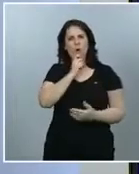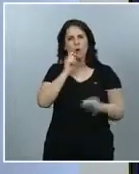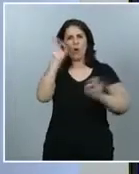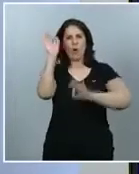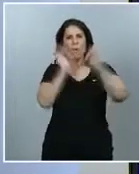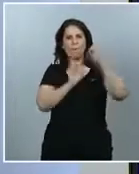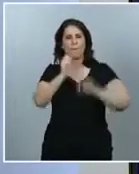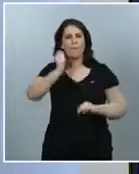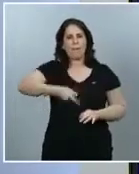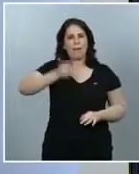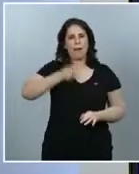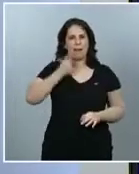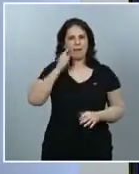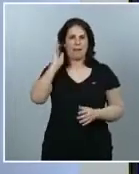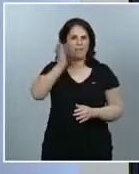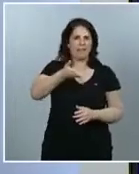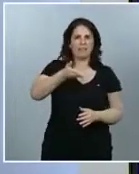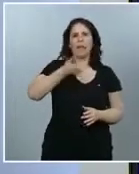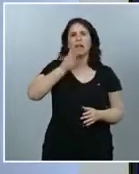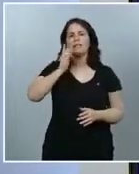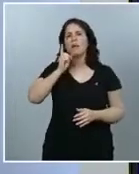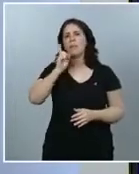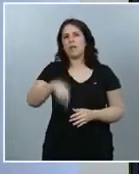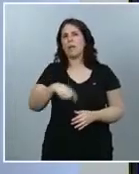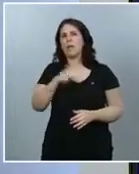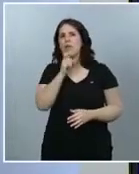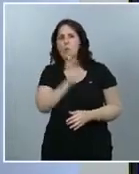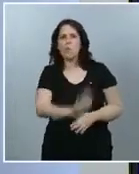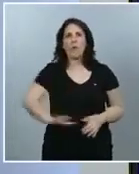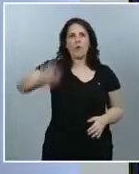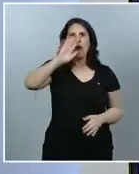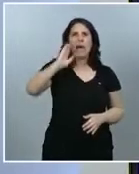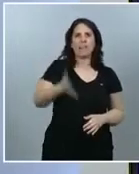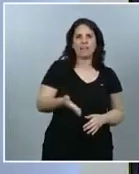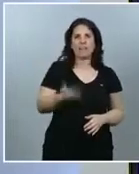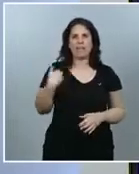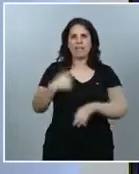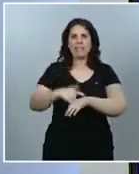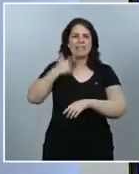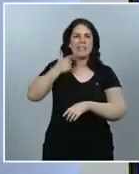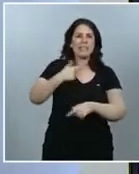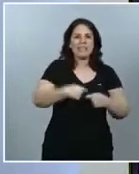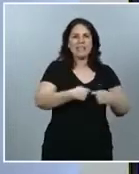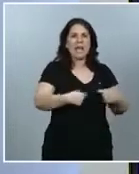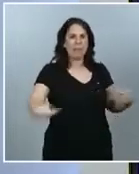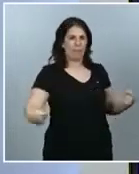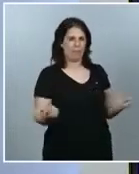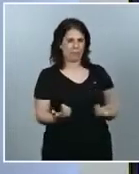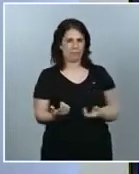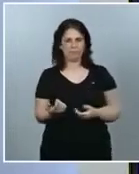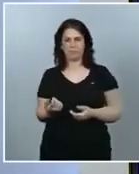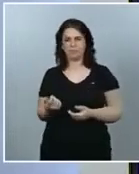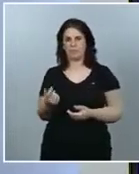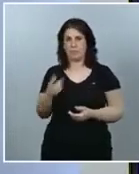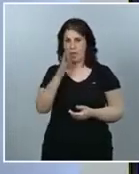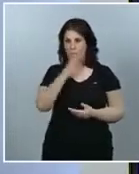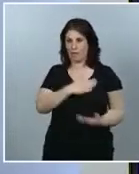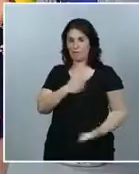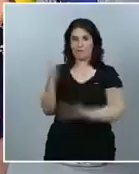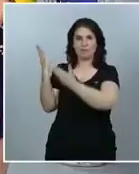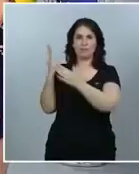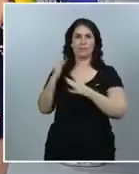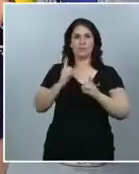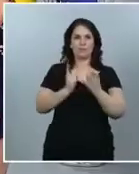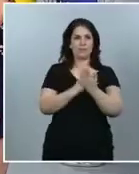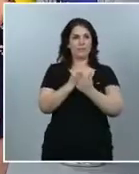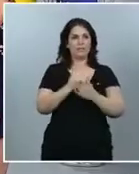geográfica a lo largo del tiempo. El mapa que vamos a ver a continuación muestra, pues, la gran